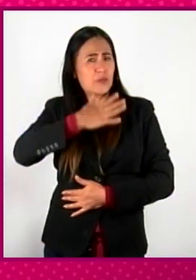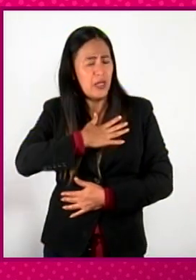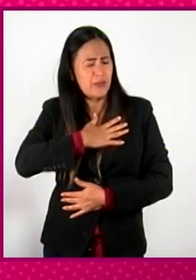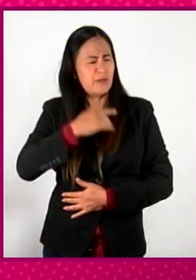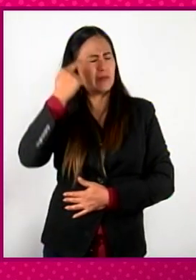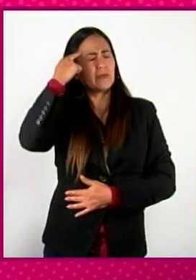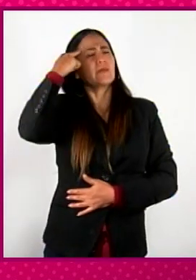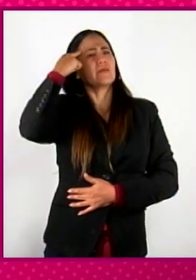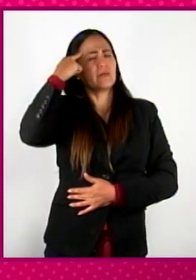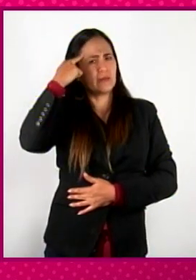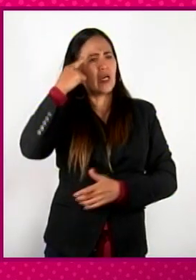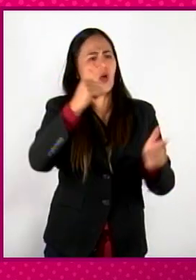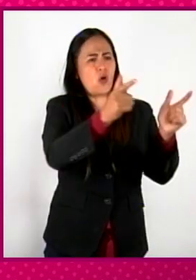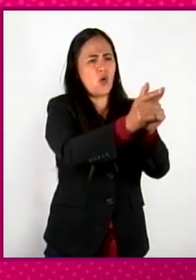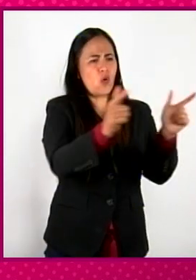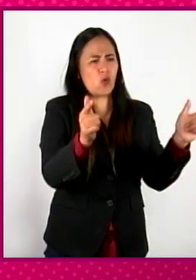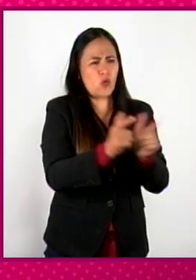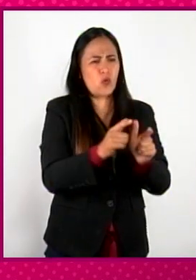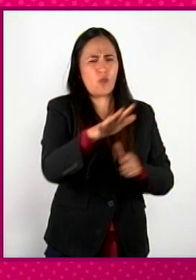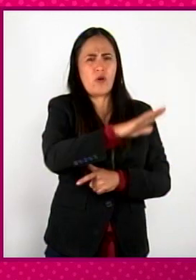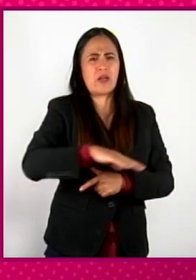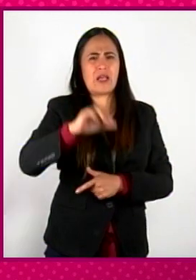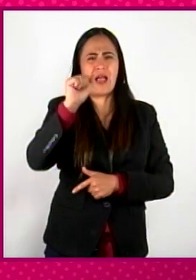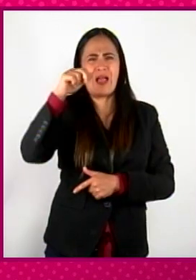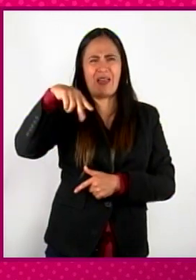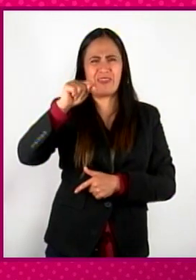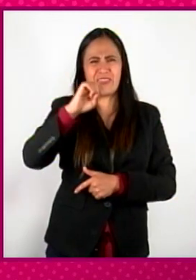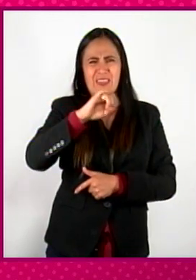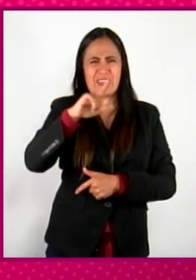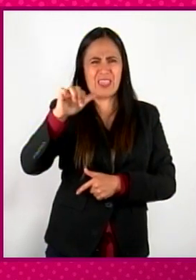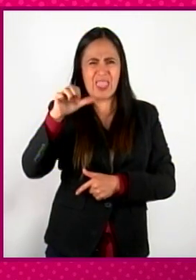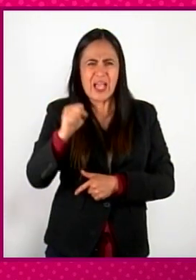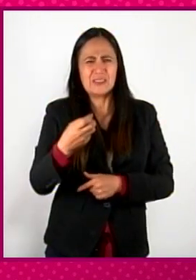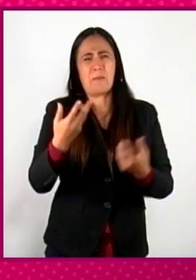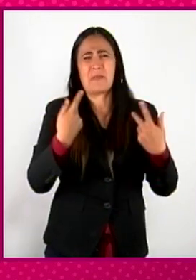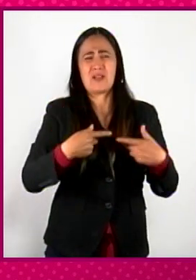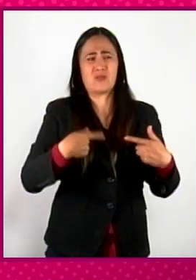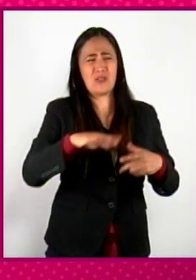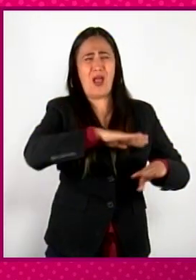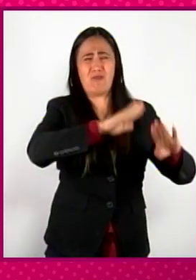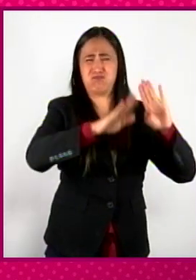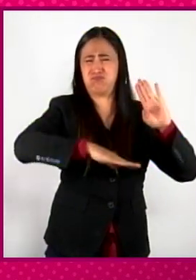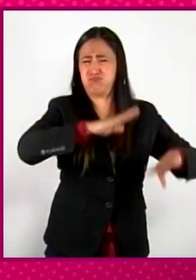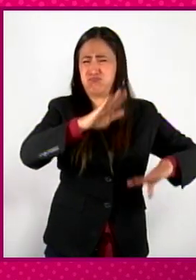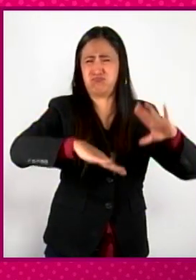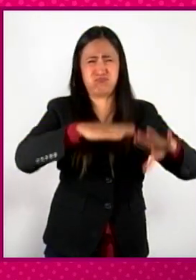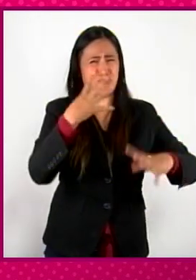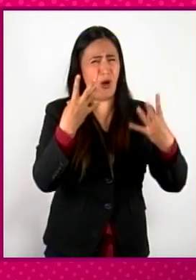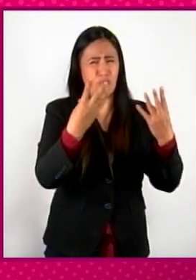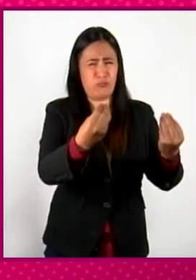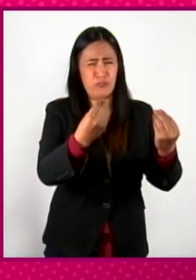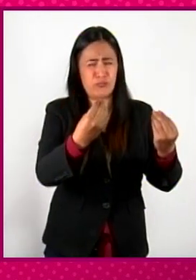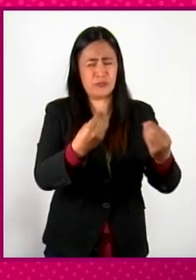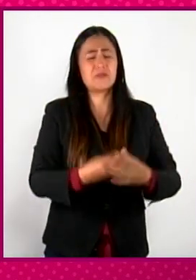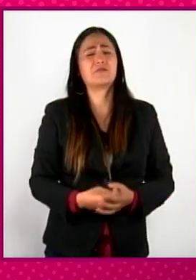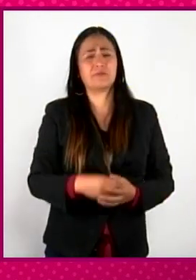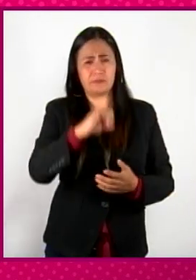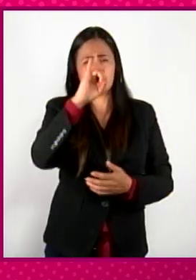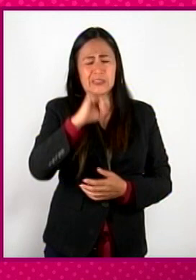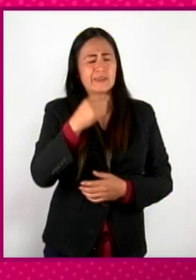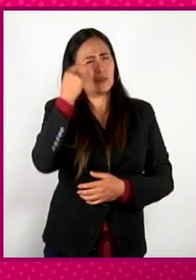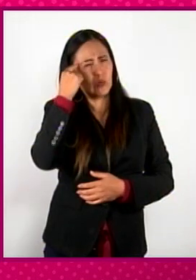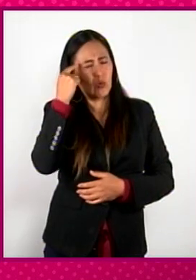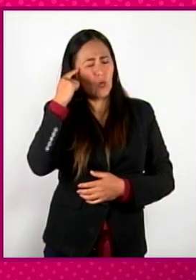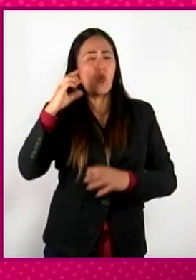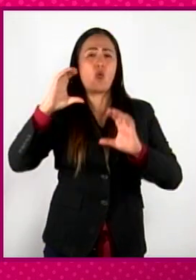con la población en las Antillas, en donde se habían muerto por miles los nativos de las islas, tuvo mucho cuidado de